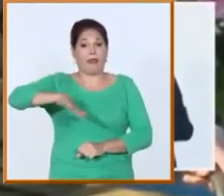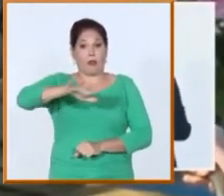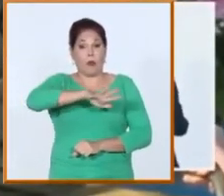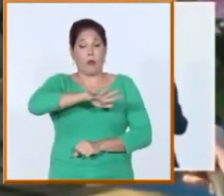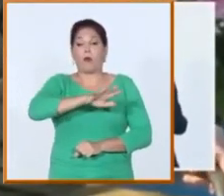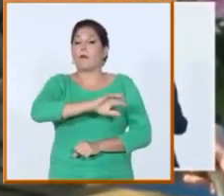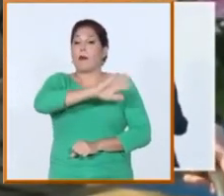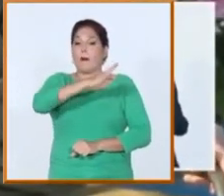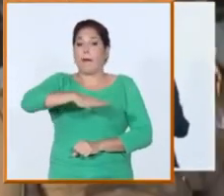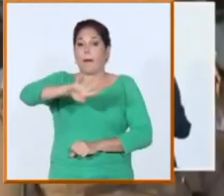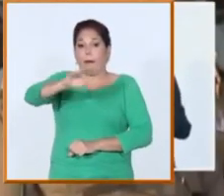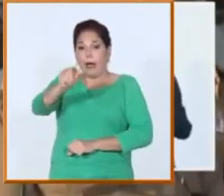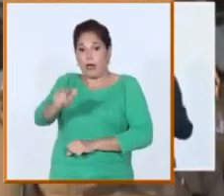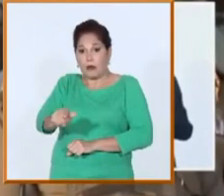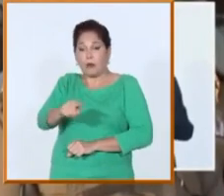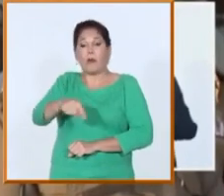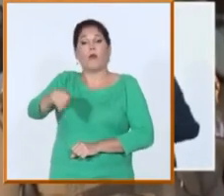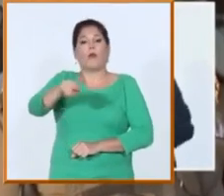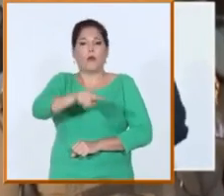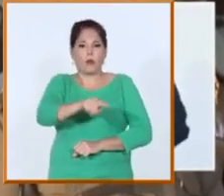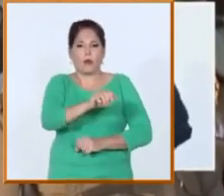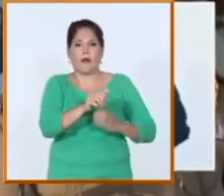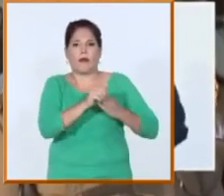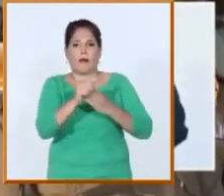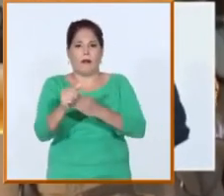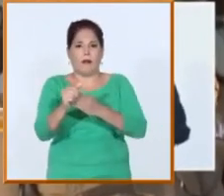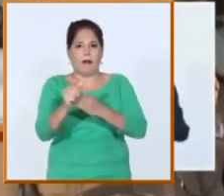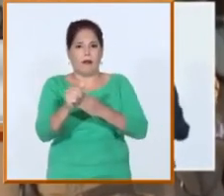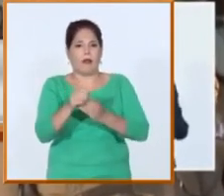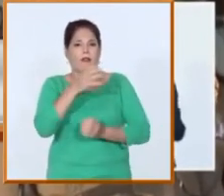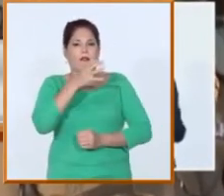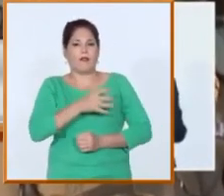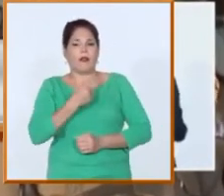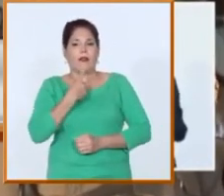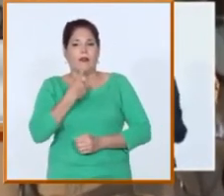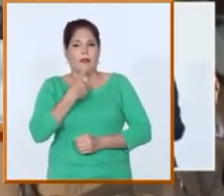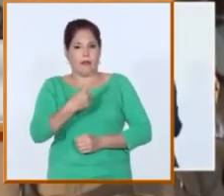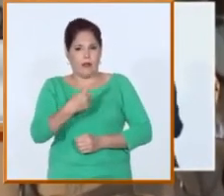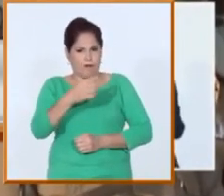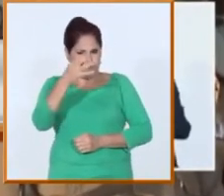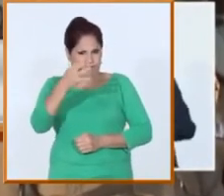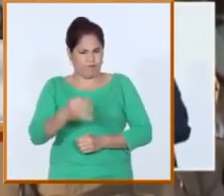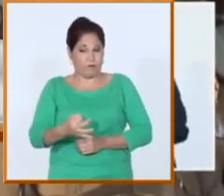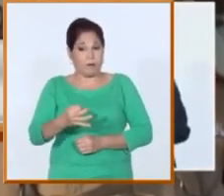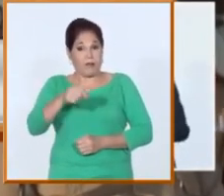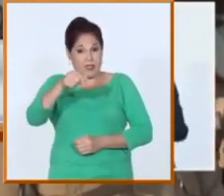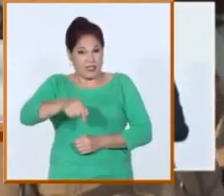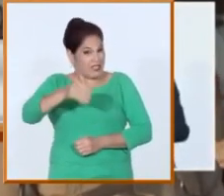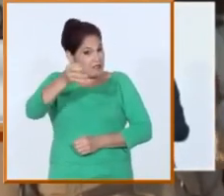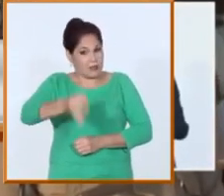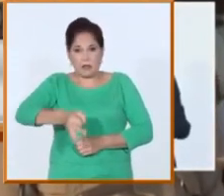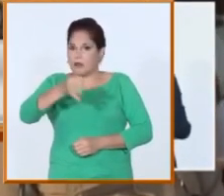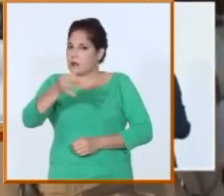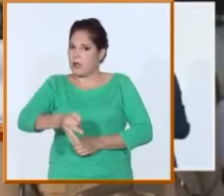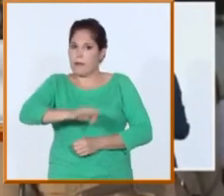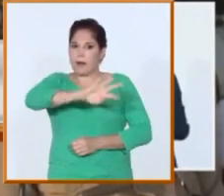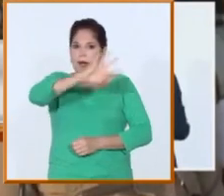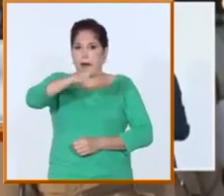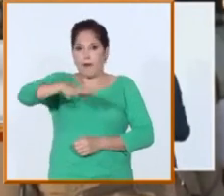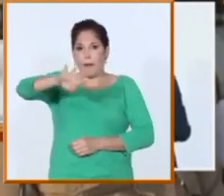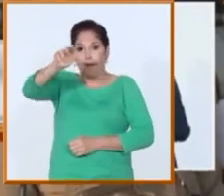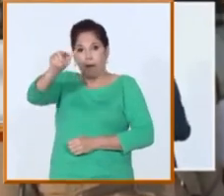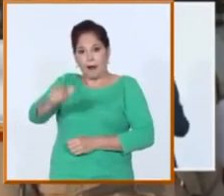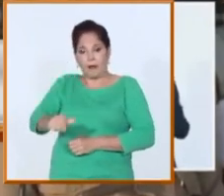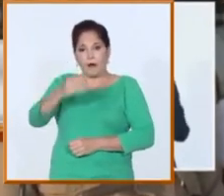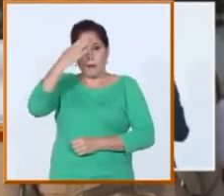continuar haciendo realidad la frase del líder histórico de la revolución cubana, Fidel Castro Ruz, a que ésta sea siempre una Marina de patria